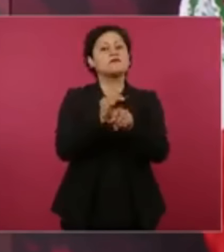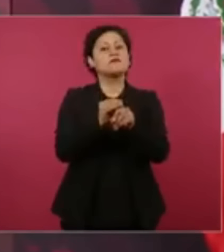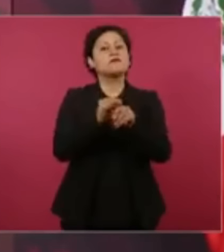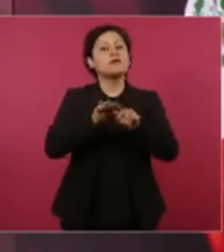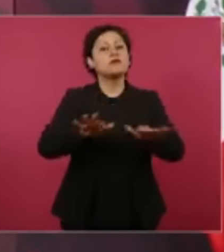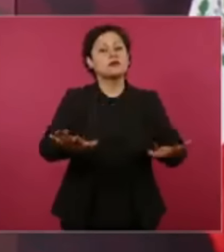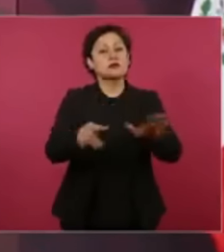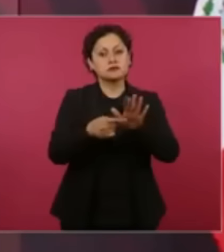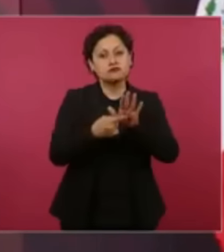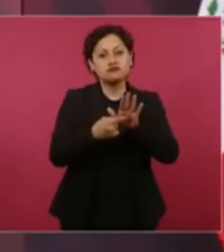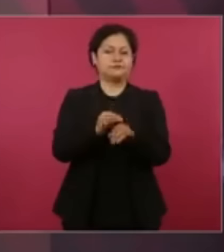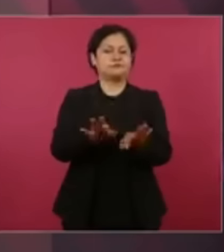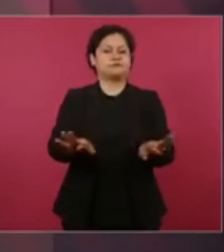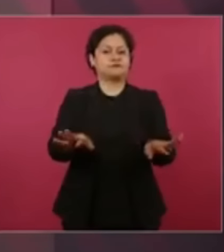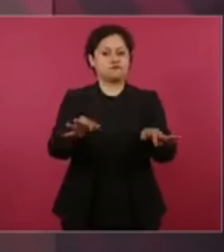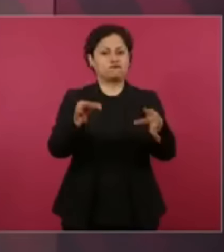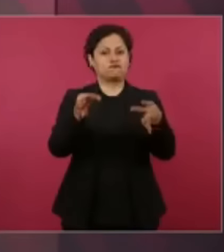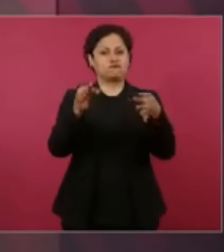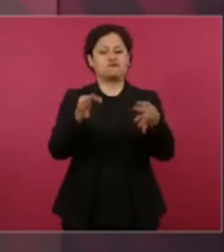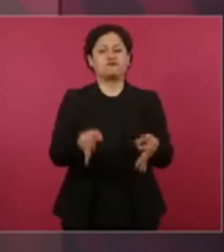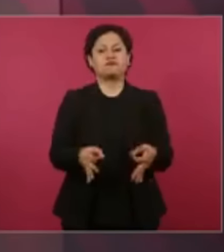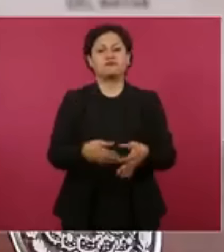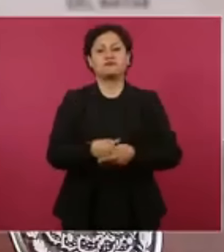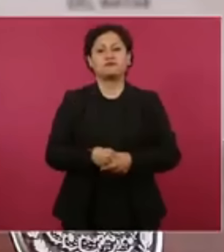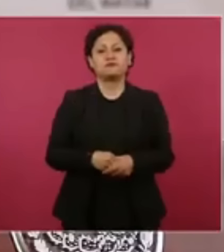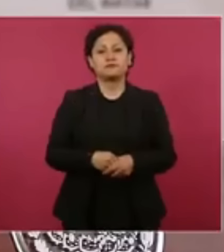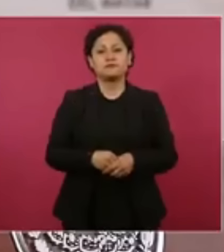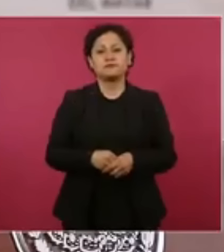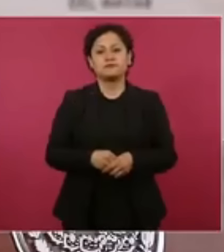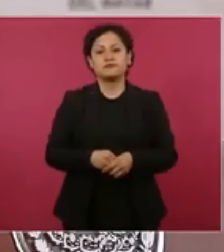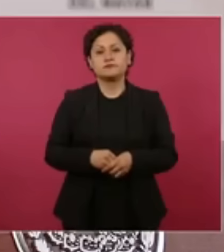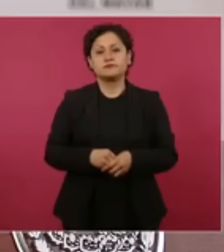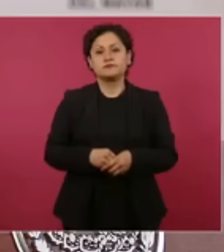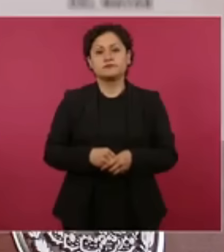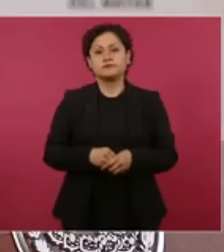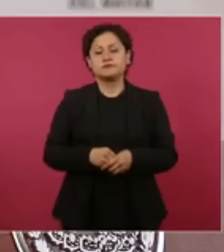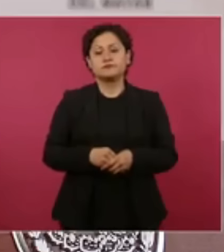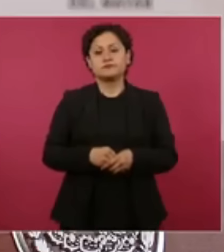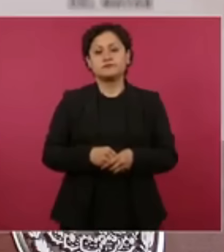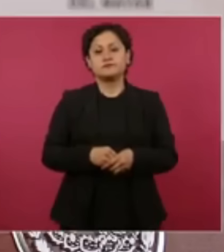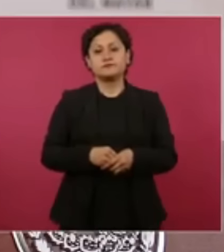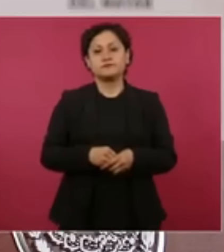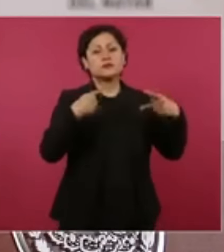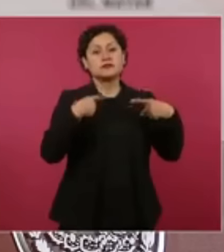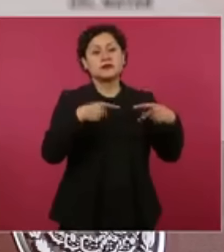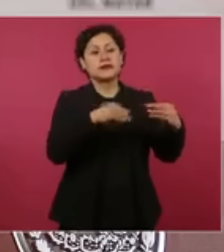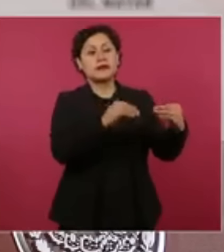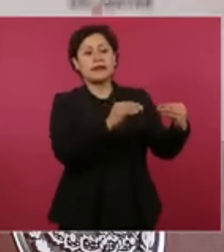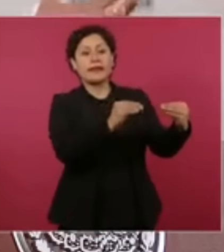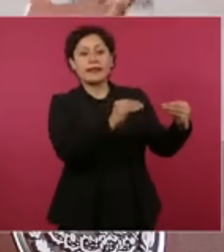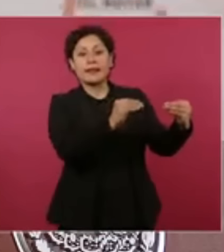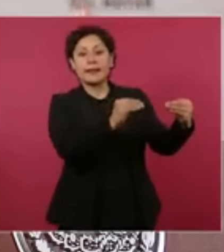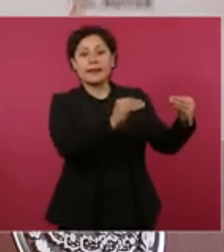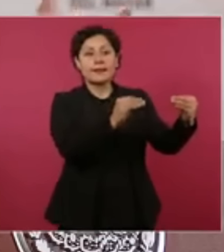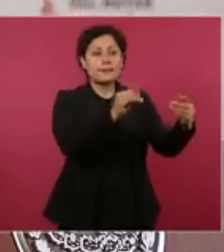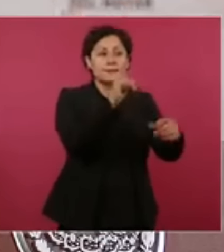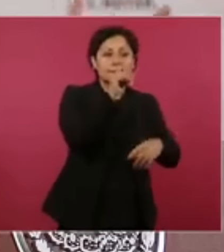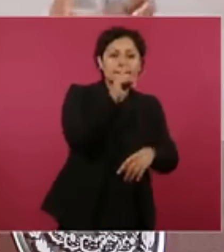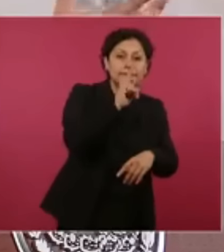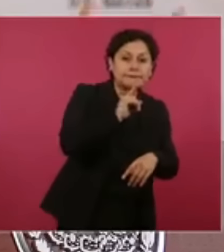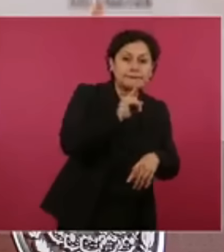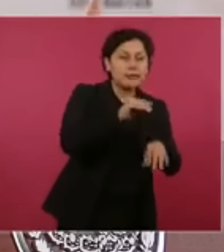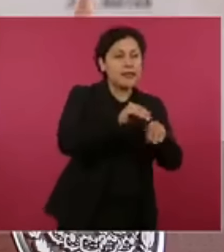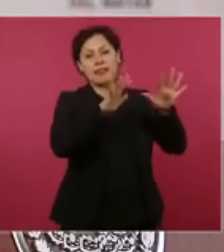informar, informar, informar, la mejor forma de enfrentar rumores y todas estas campañas